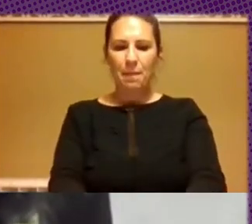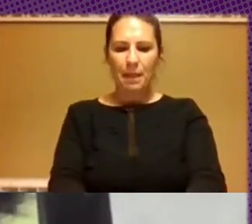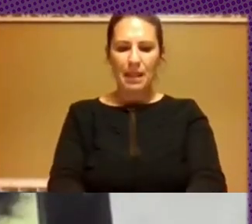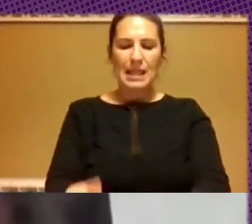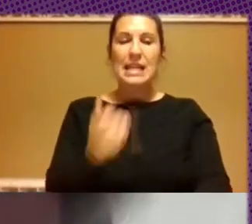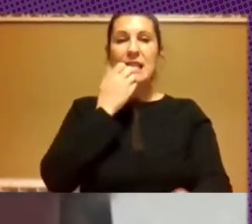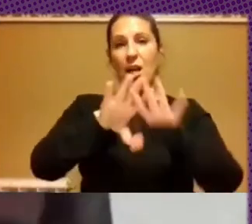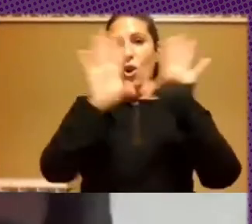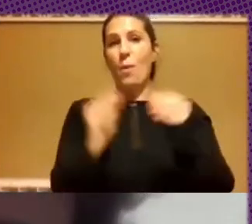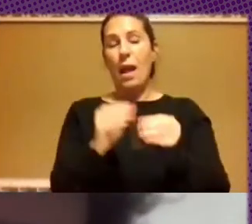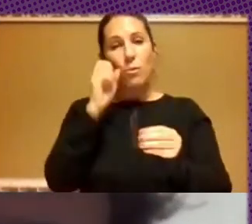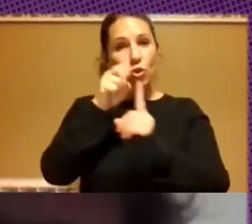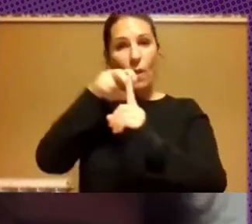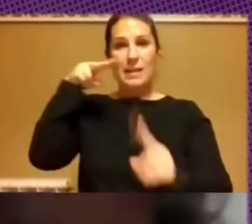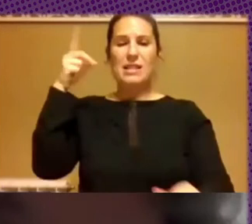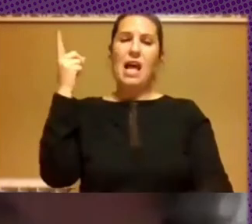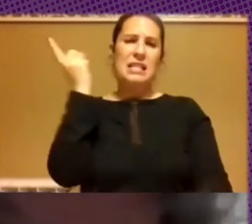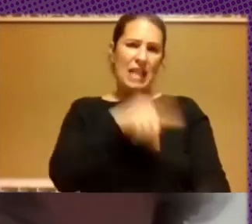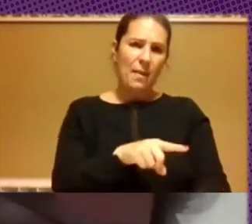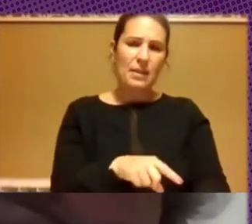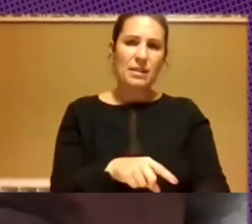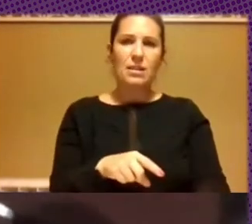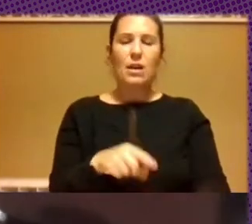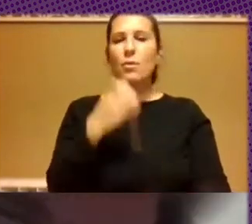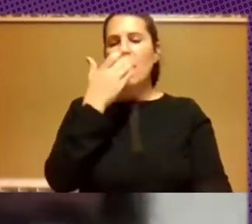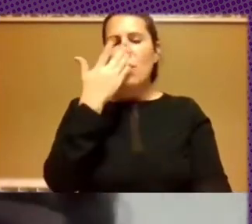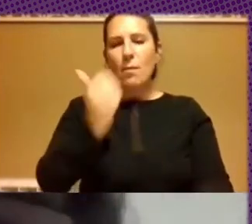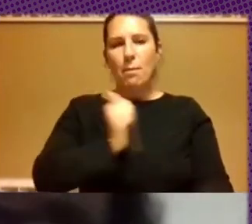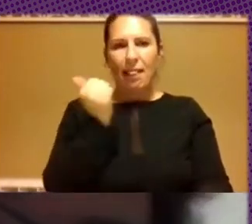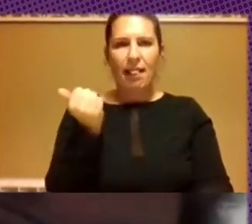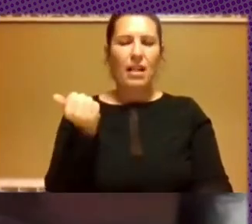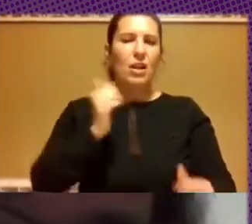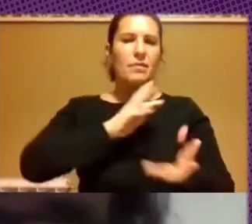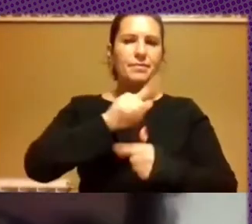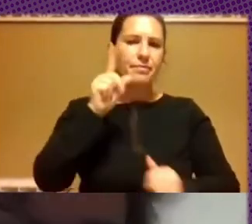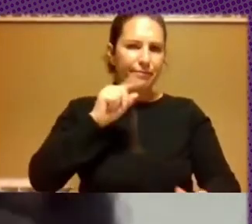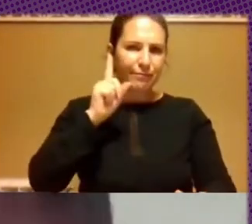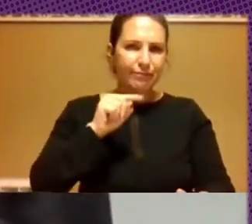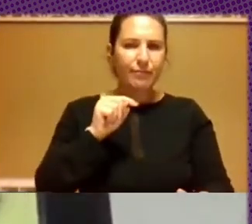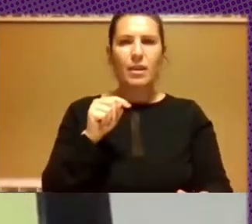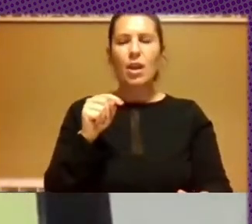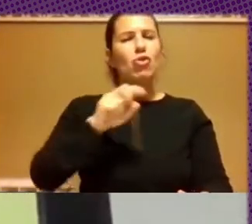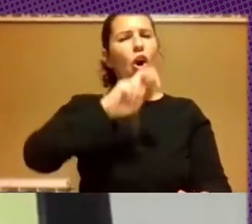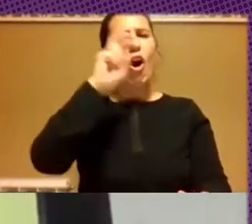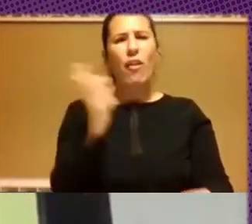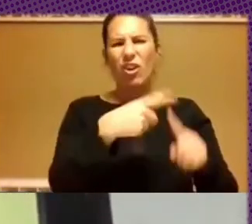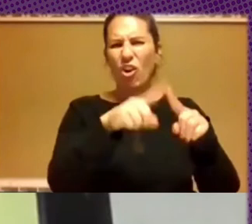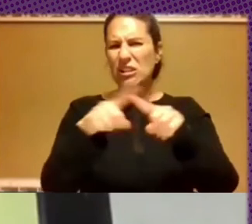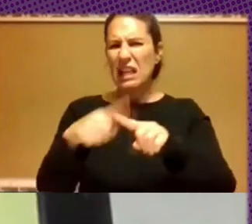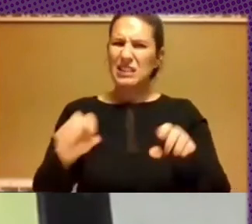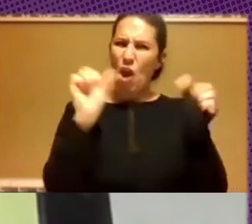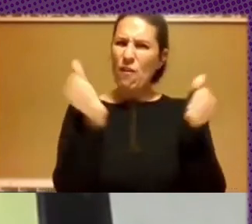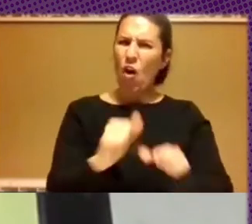global, general, sabe que la problemática de fake news, de la pobreza, del lawfare, de todas esas formas